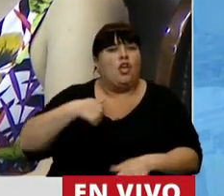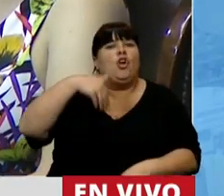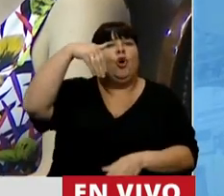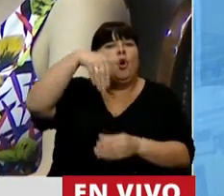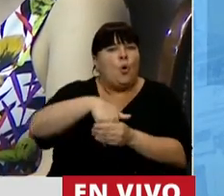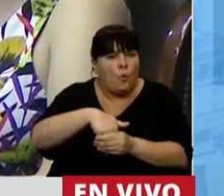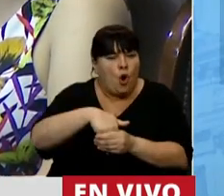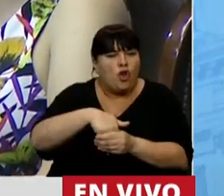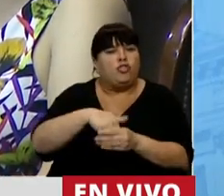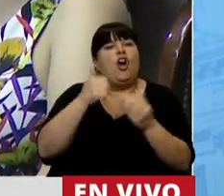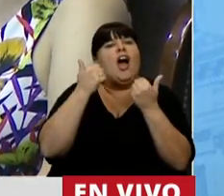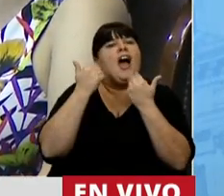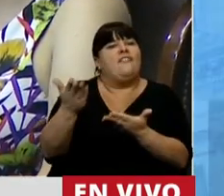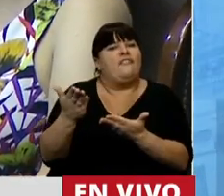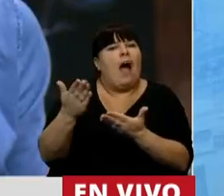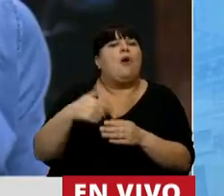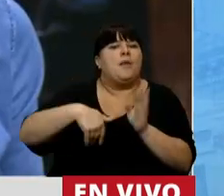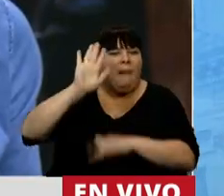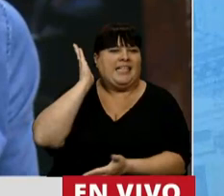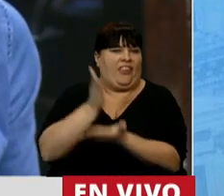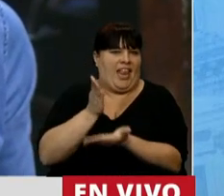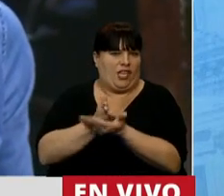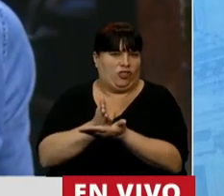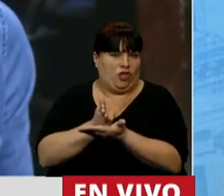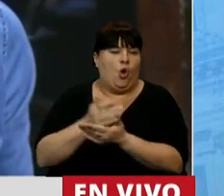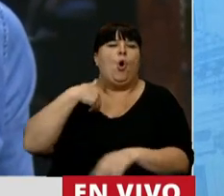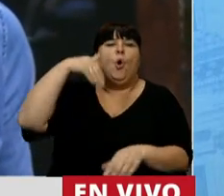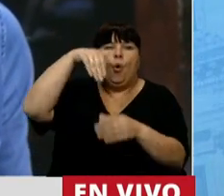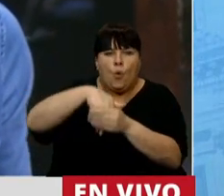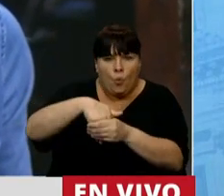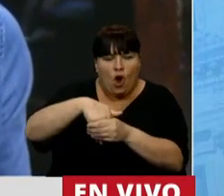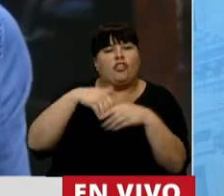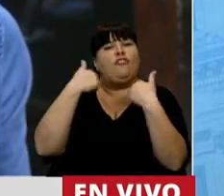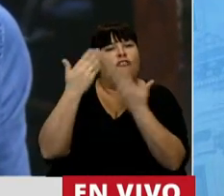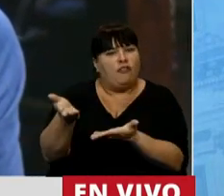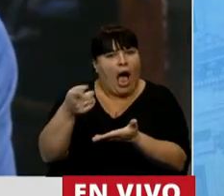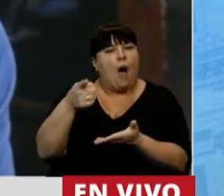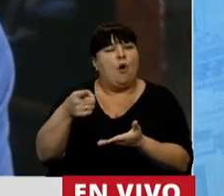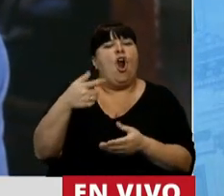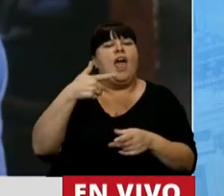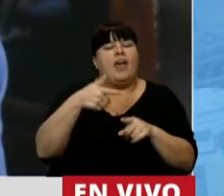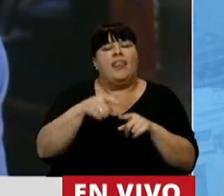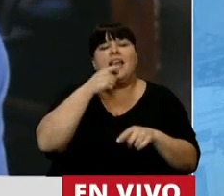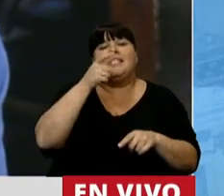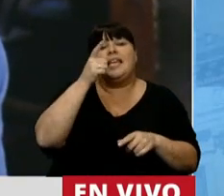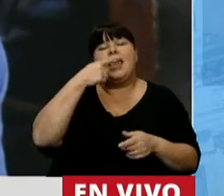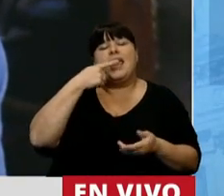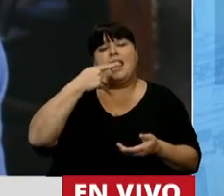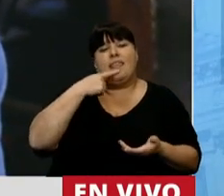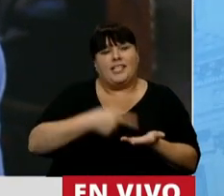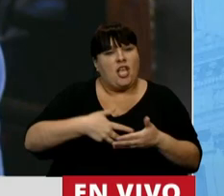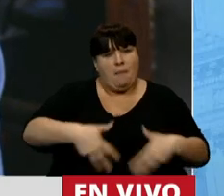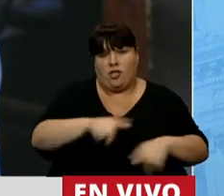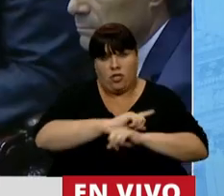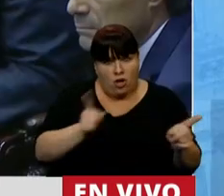votar a favor de la ampliación de derechos, voy a votar a favor de la interrupción voluntaria del